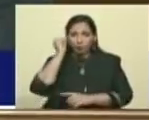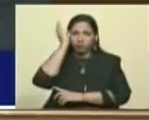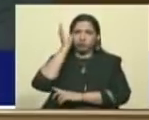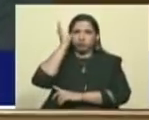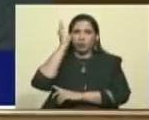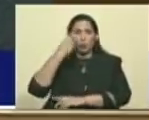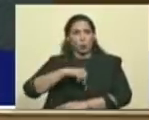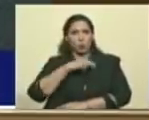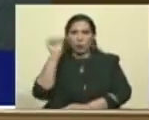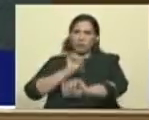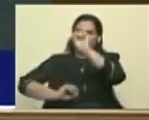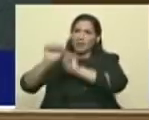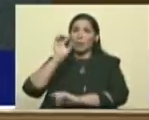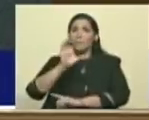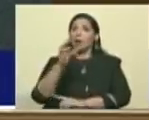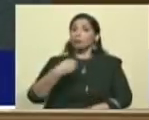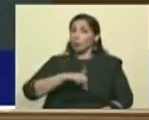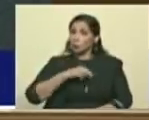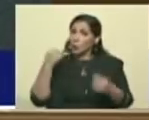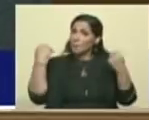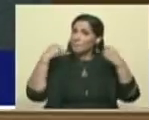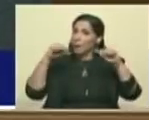defender esta patria y nos estamos preparando.